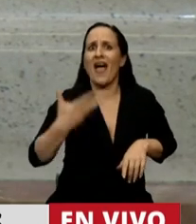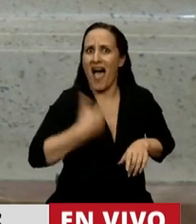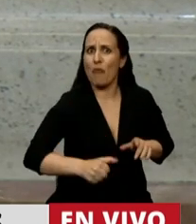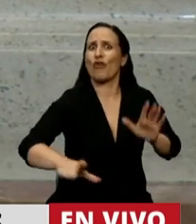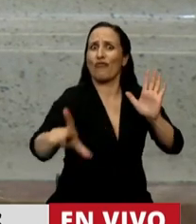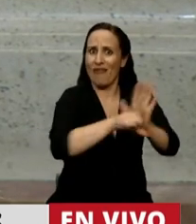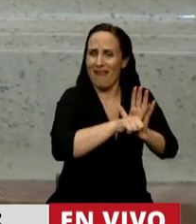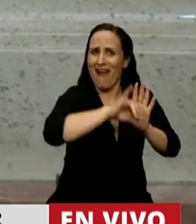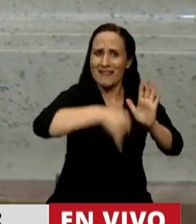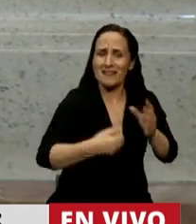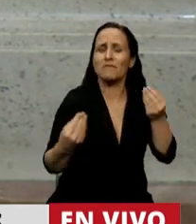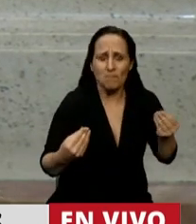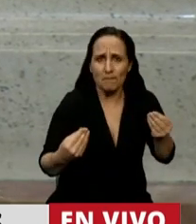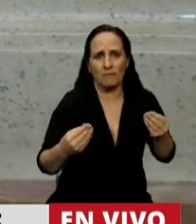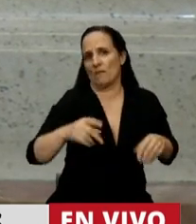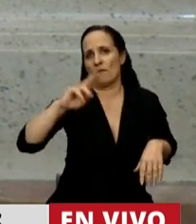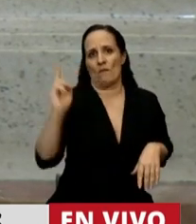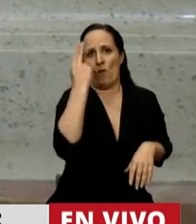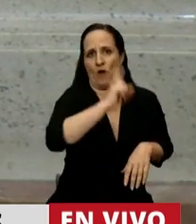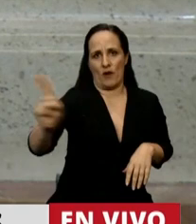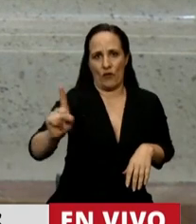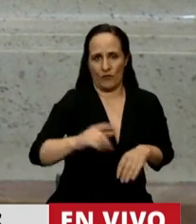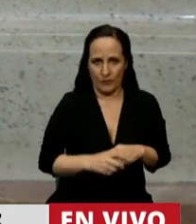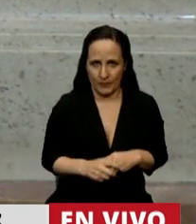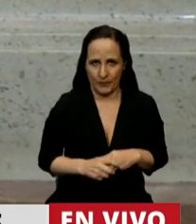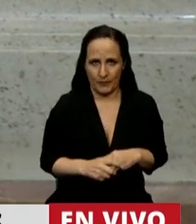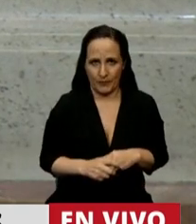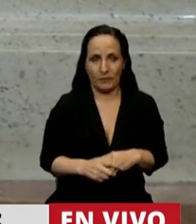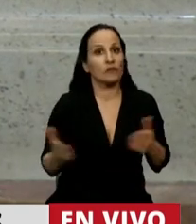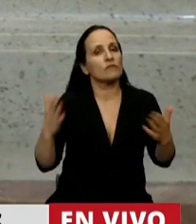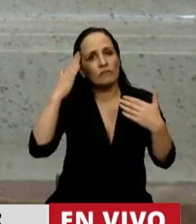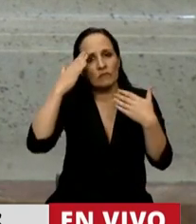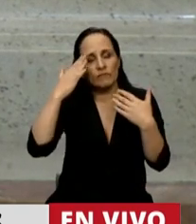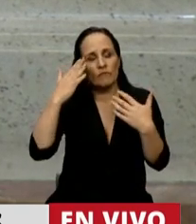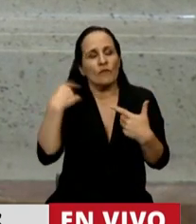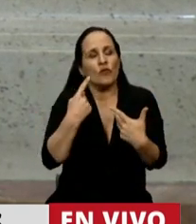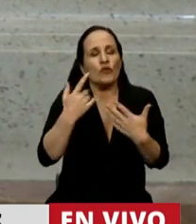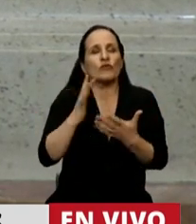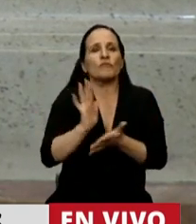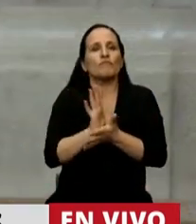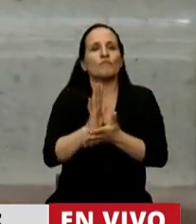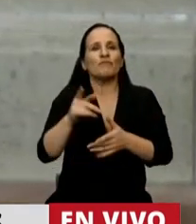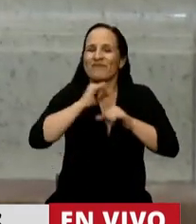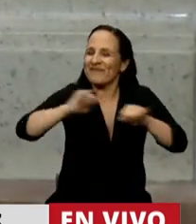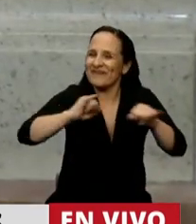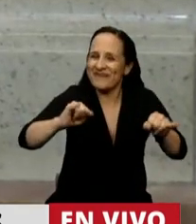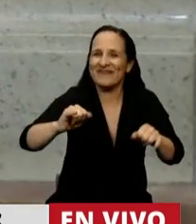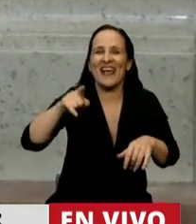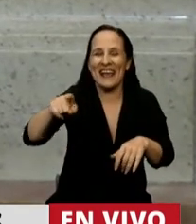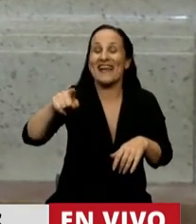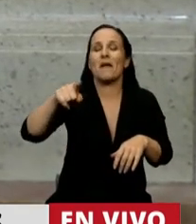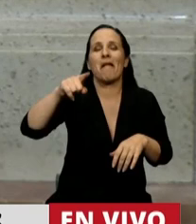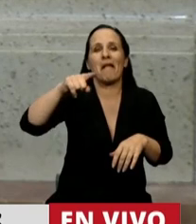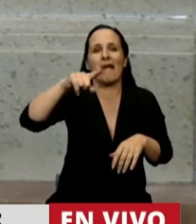para no modir. Y saludamos a la campaña nacional por el derecho al aborto